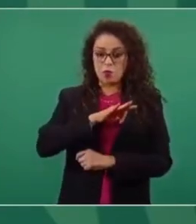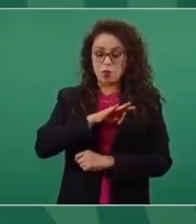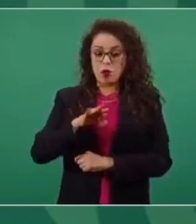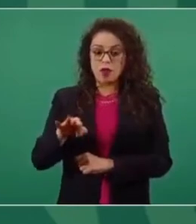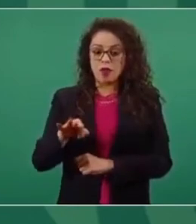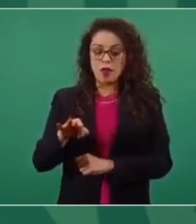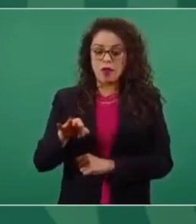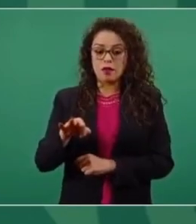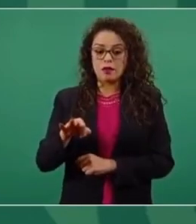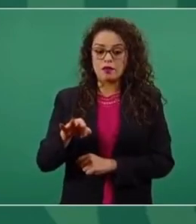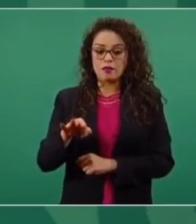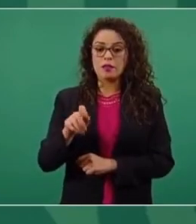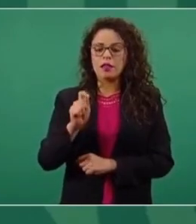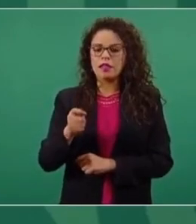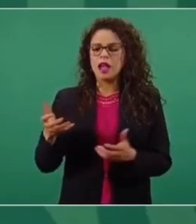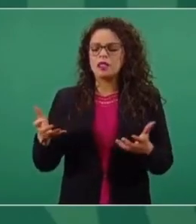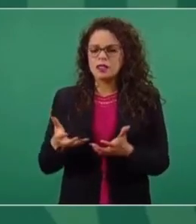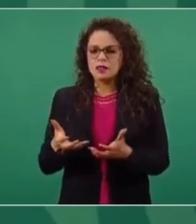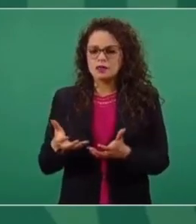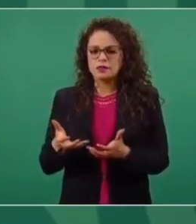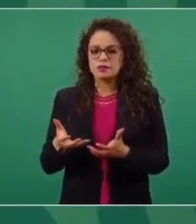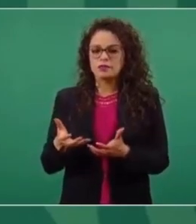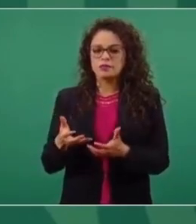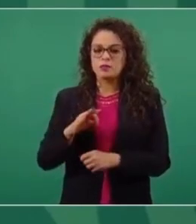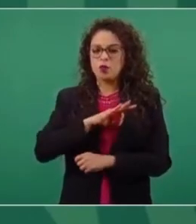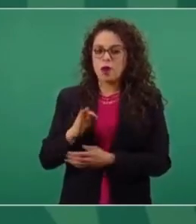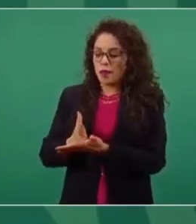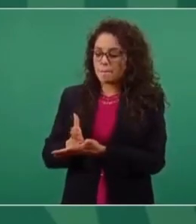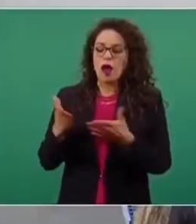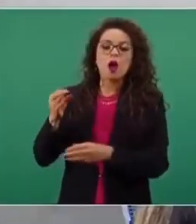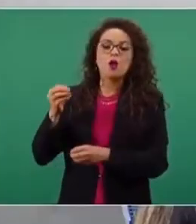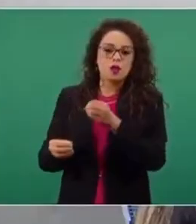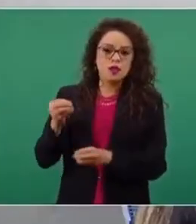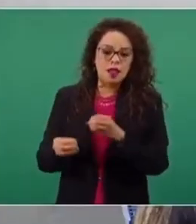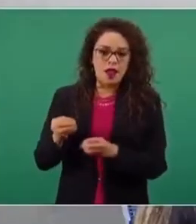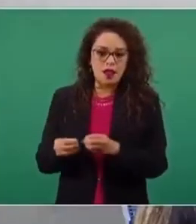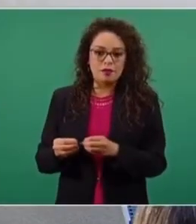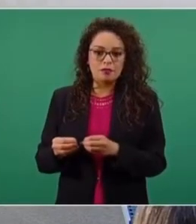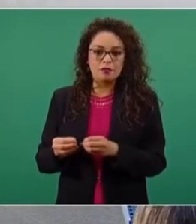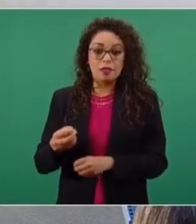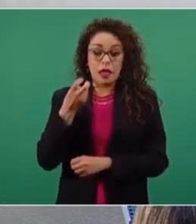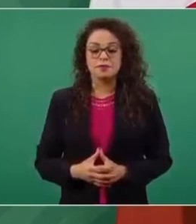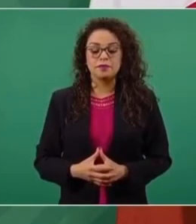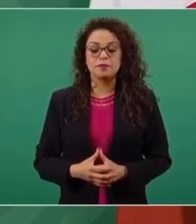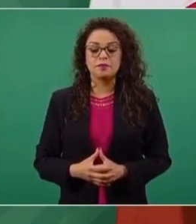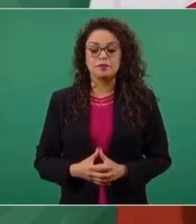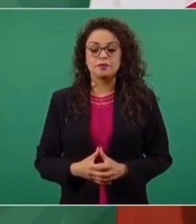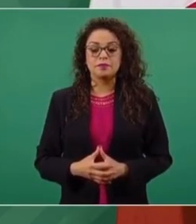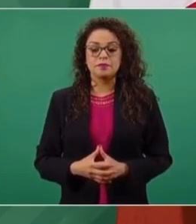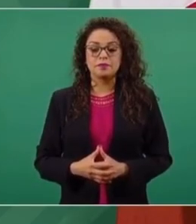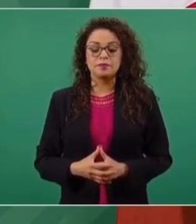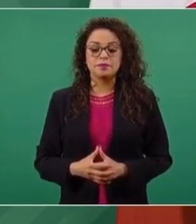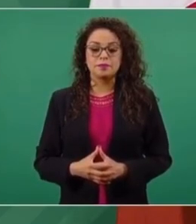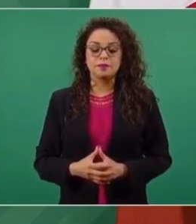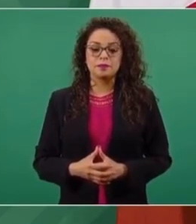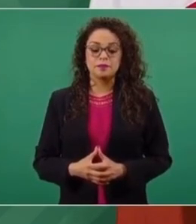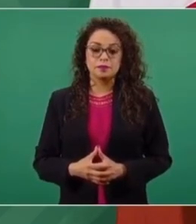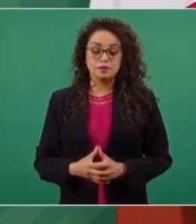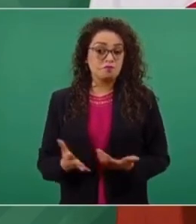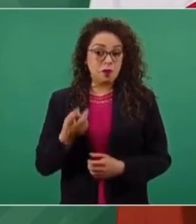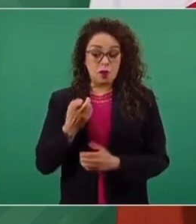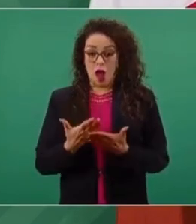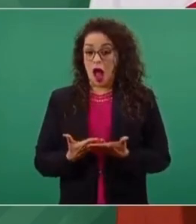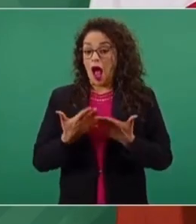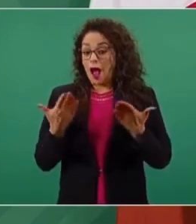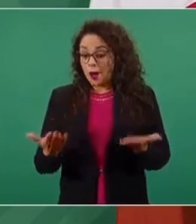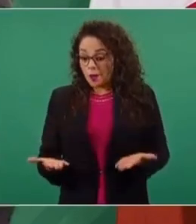ir ocupando espacios en el Poder Judicial y prácticamente se apoderan del Poder Judicial. Entonces, ahora hay